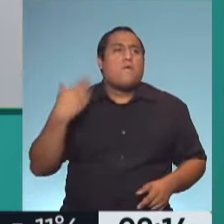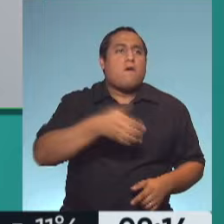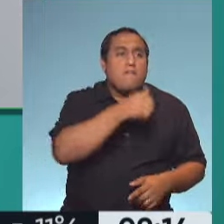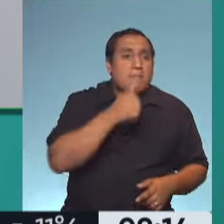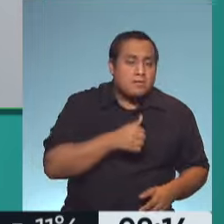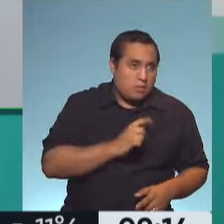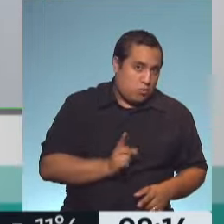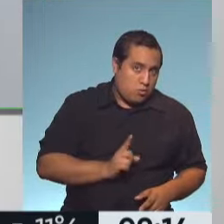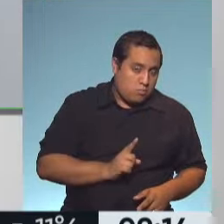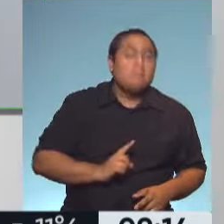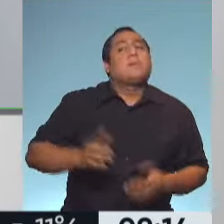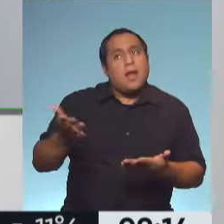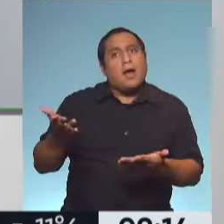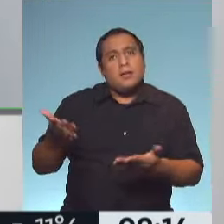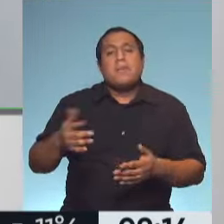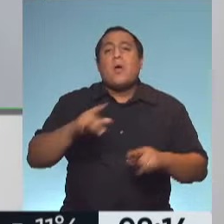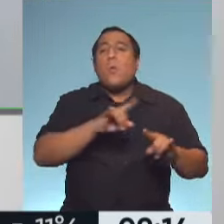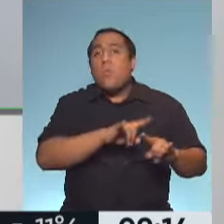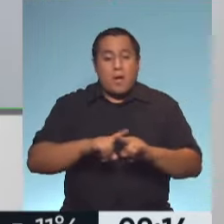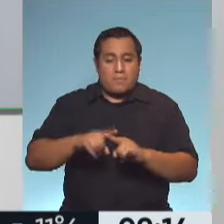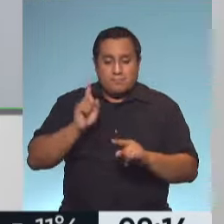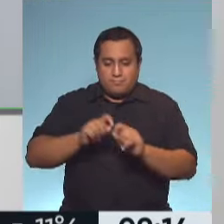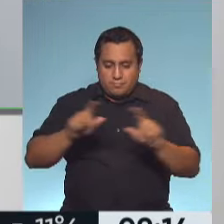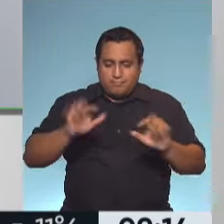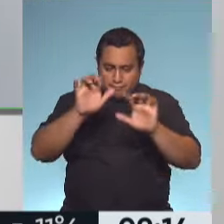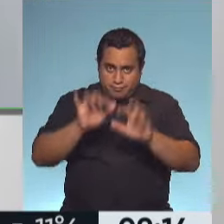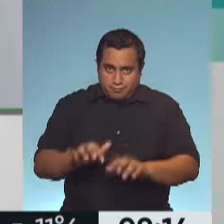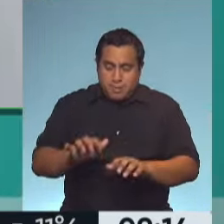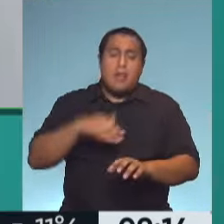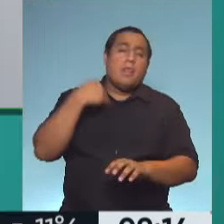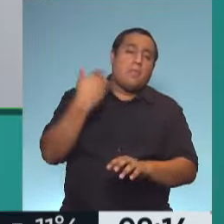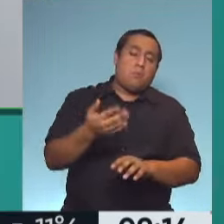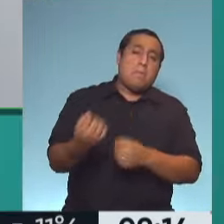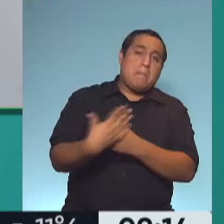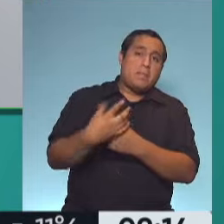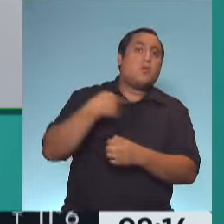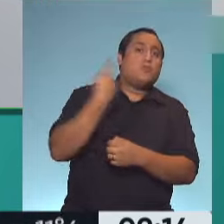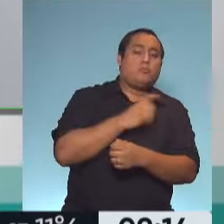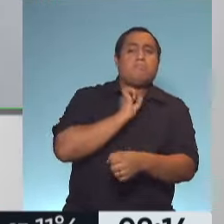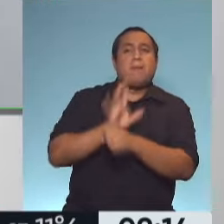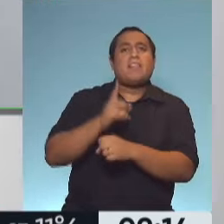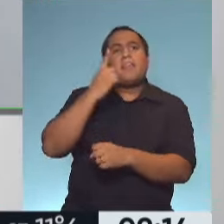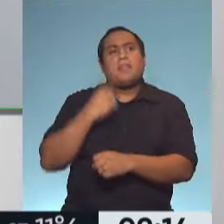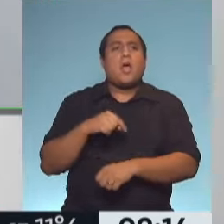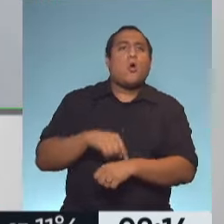Exactamente, exactamente. Se inscriben en la página y nosotros asignamos la farmacia día y hora de cloro.